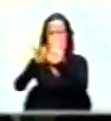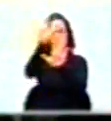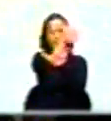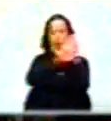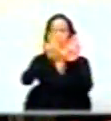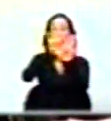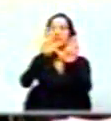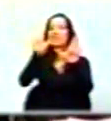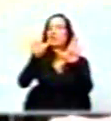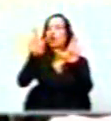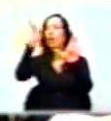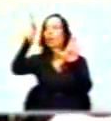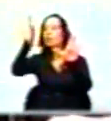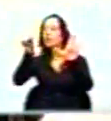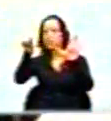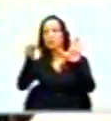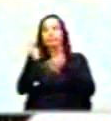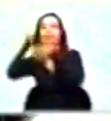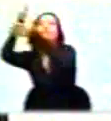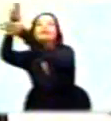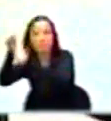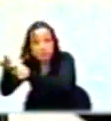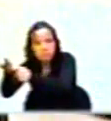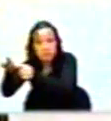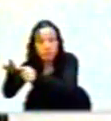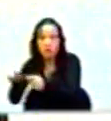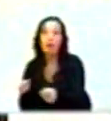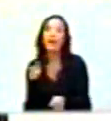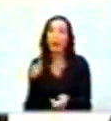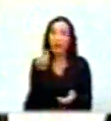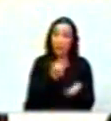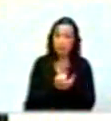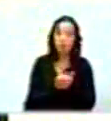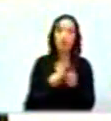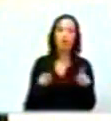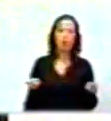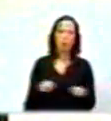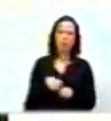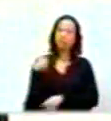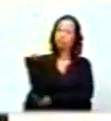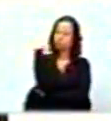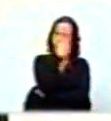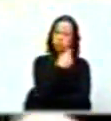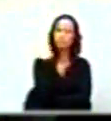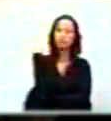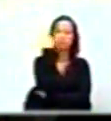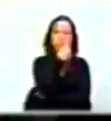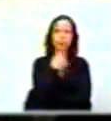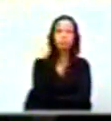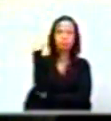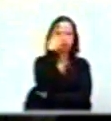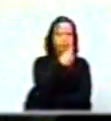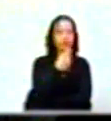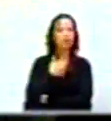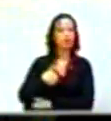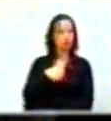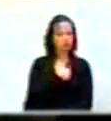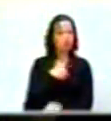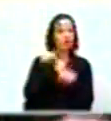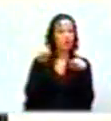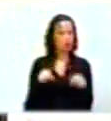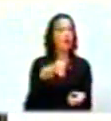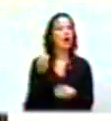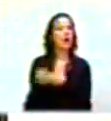como tal. Esos son, ministros, los cuestionamientos que nosotros estamos haciendo.